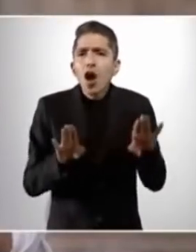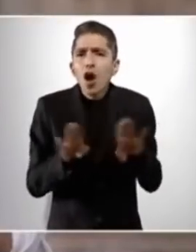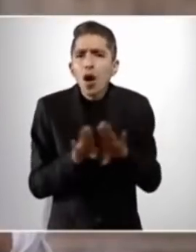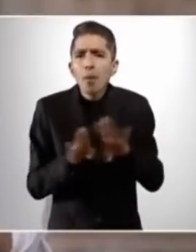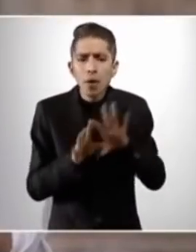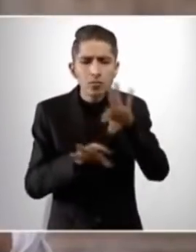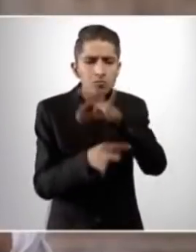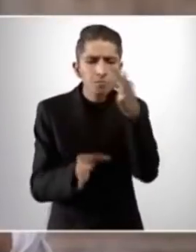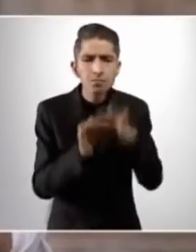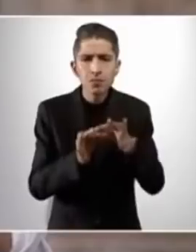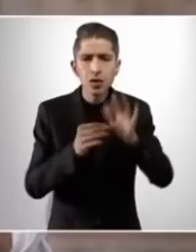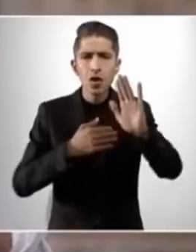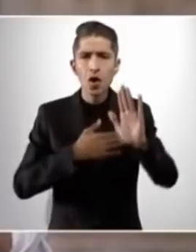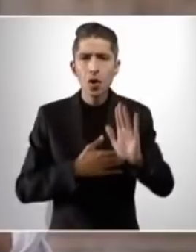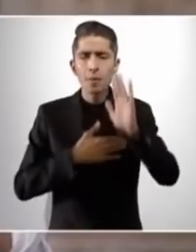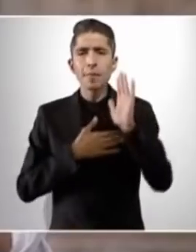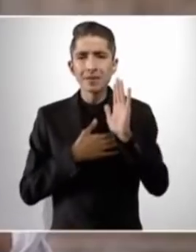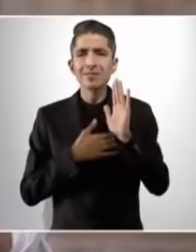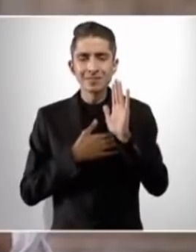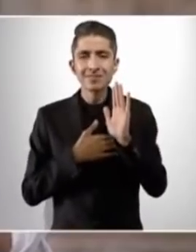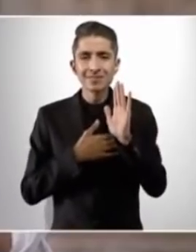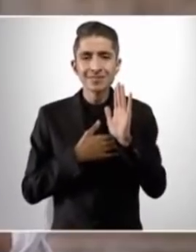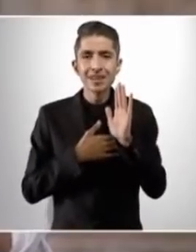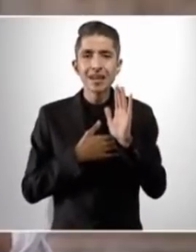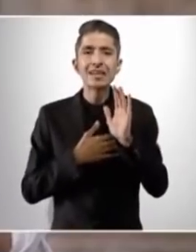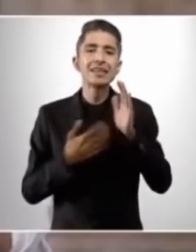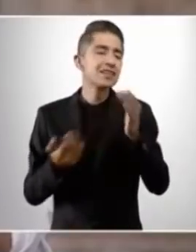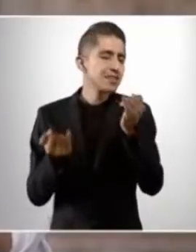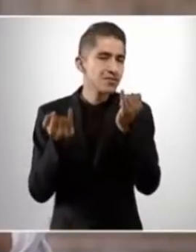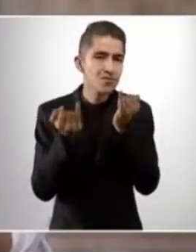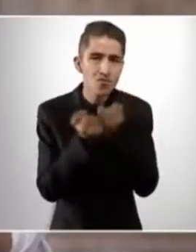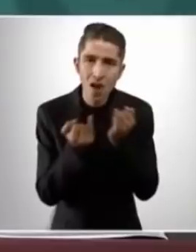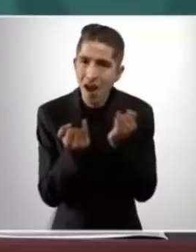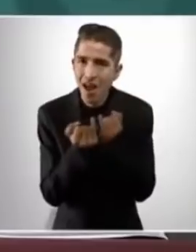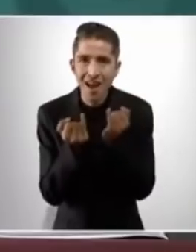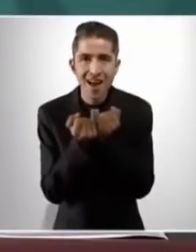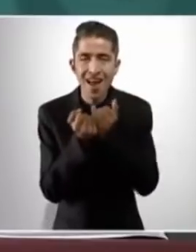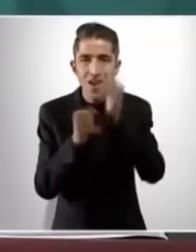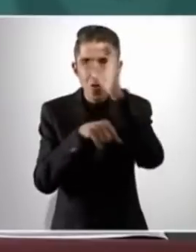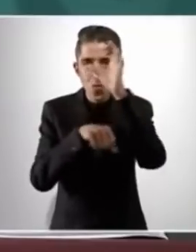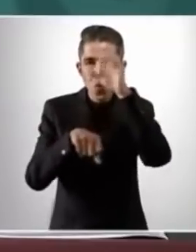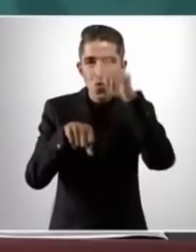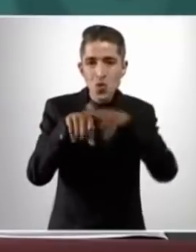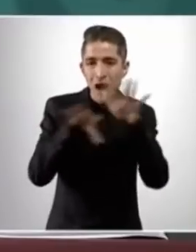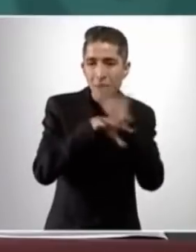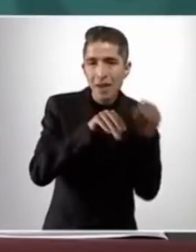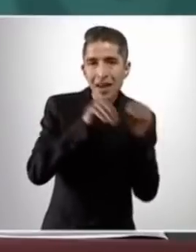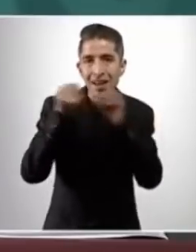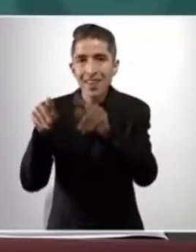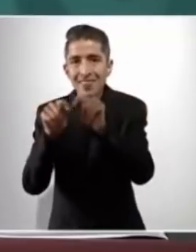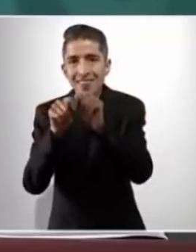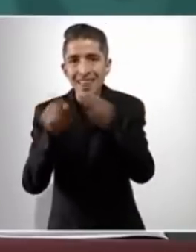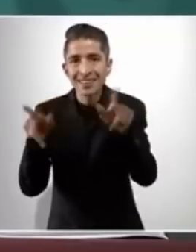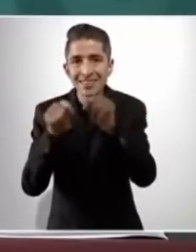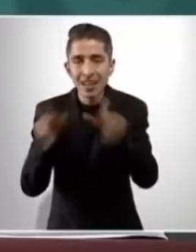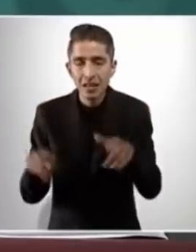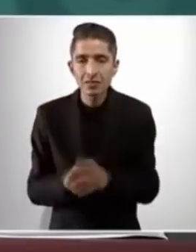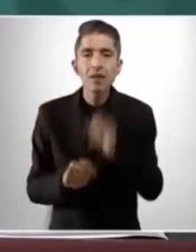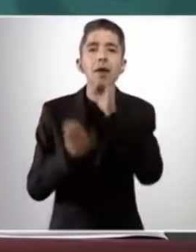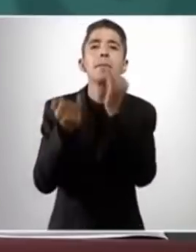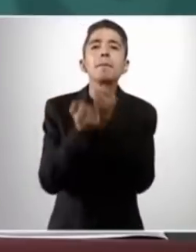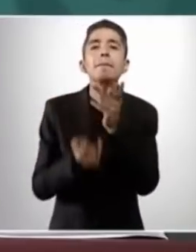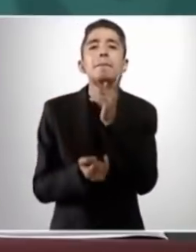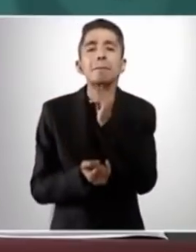con el compromiso de tener la sede de Cultura en Tlaxcala y el compromiso de tener Pemex